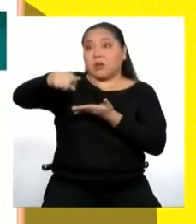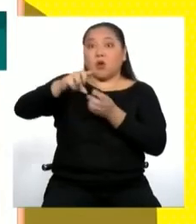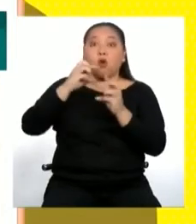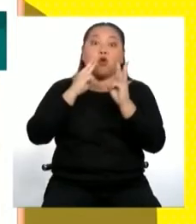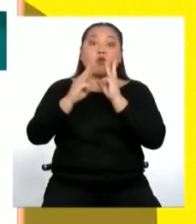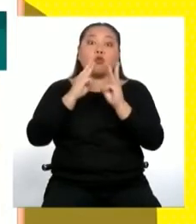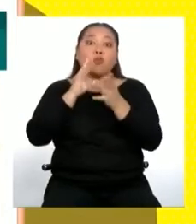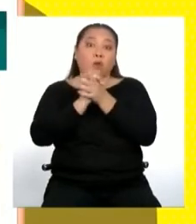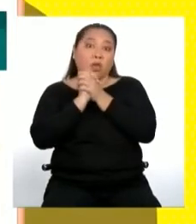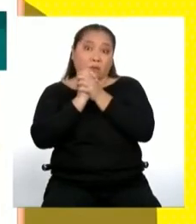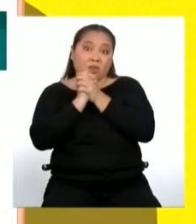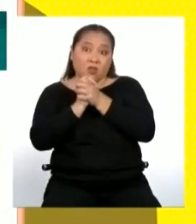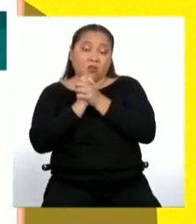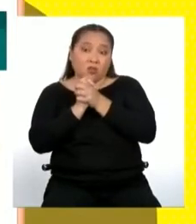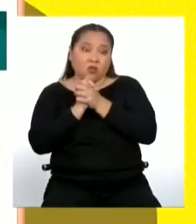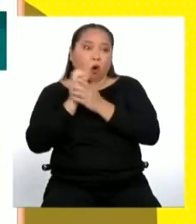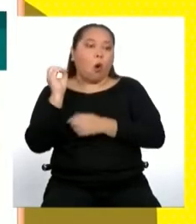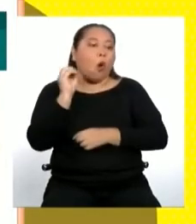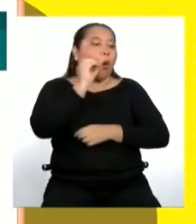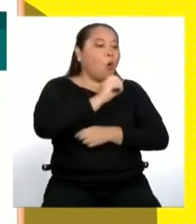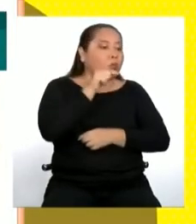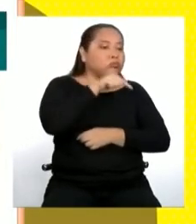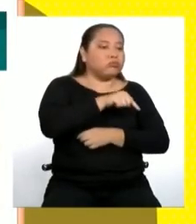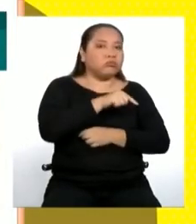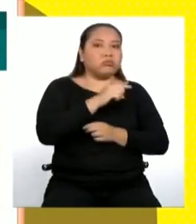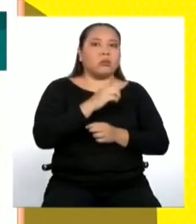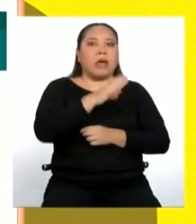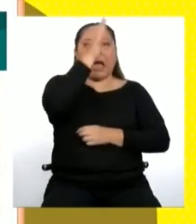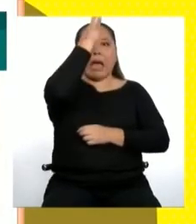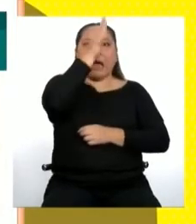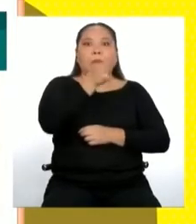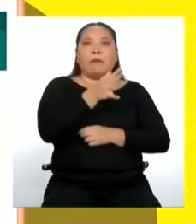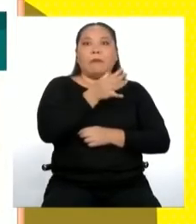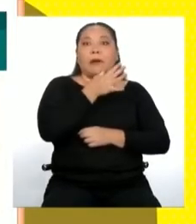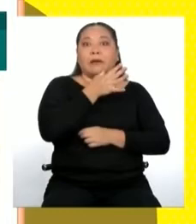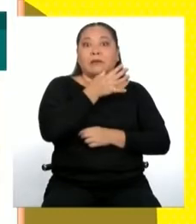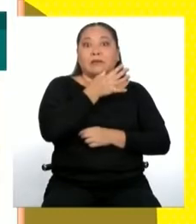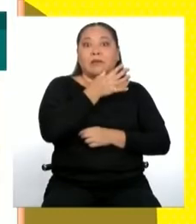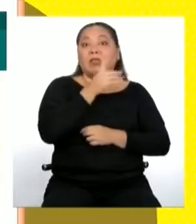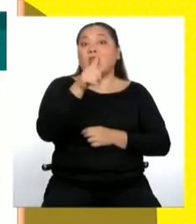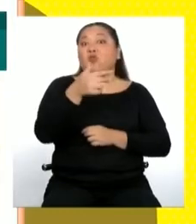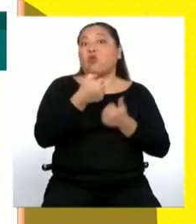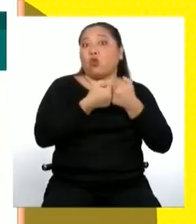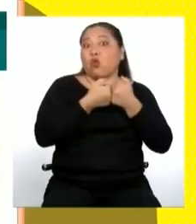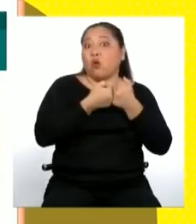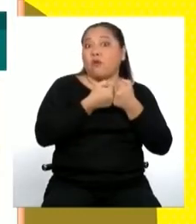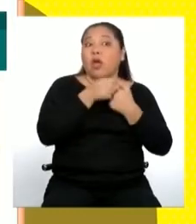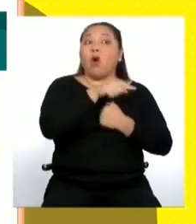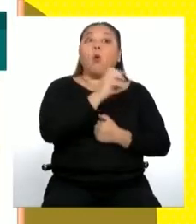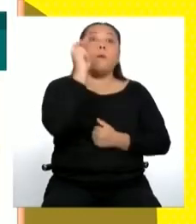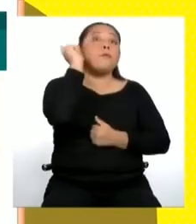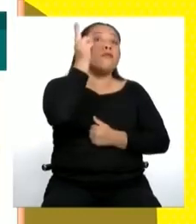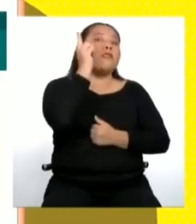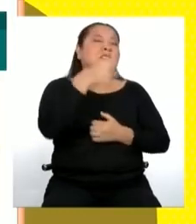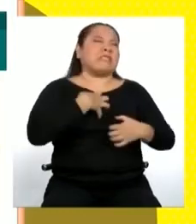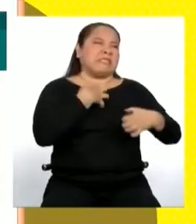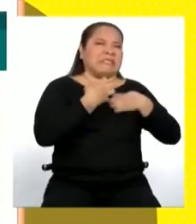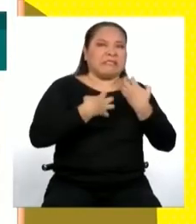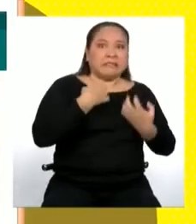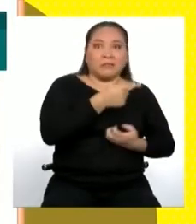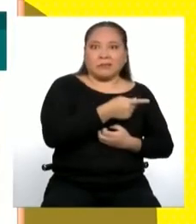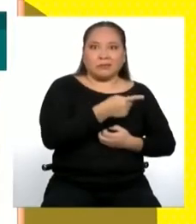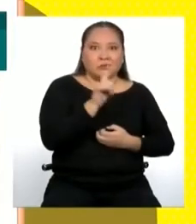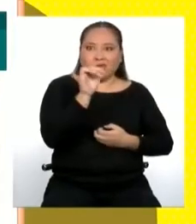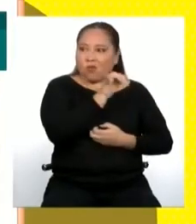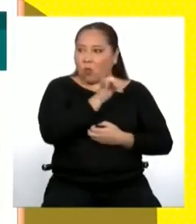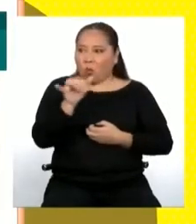de chat de amigos tuyos, como enviarle uno a alguno de los padres de tu novia o a un profesor de colegio para hacerle un reclamo. No